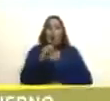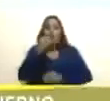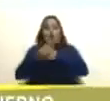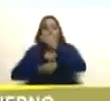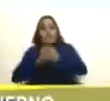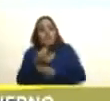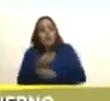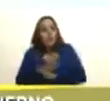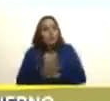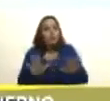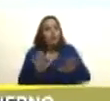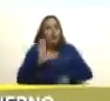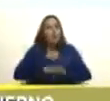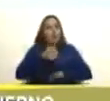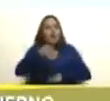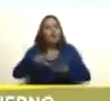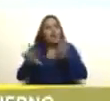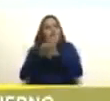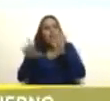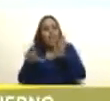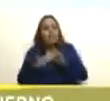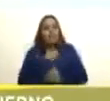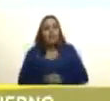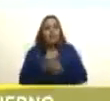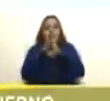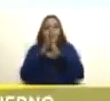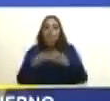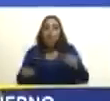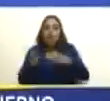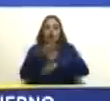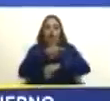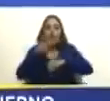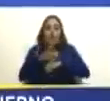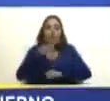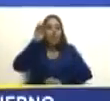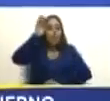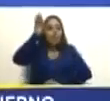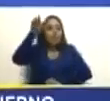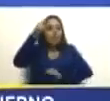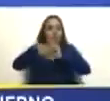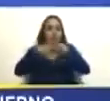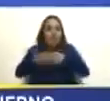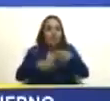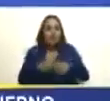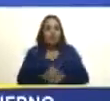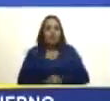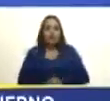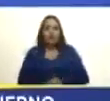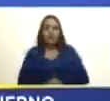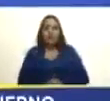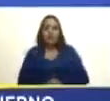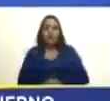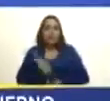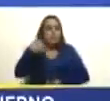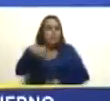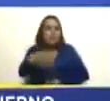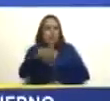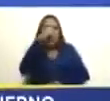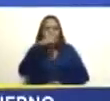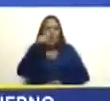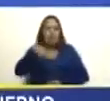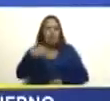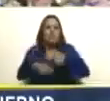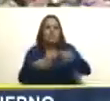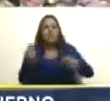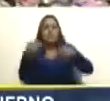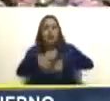porque esto va a ser una ley orgánica para todos los gobiernos y generaciones que vengan por las décadas de este siglo